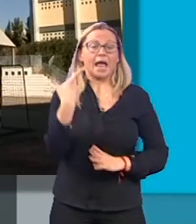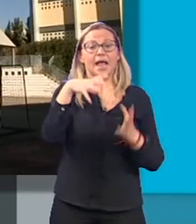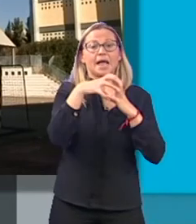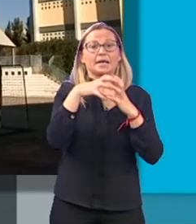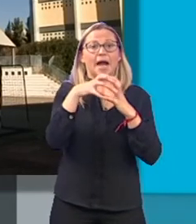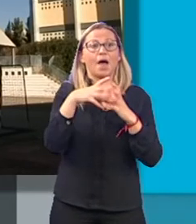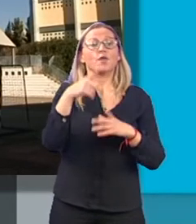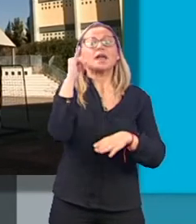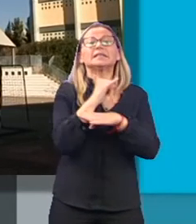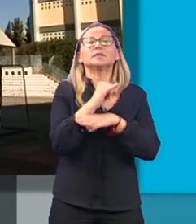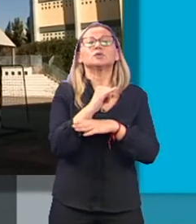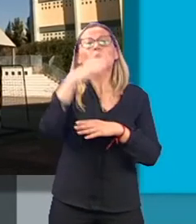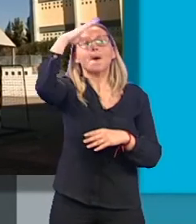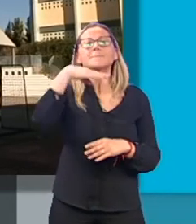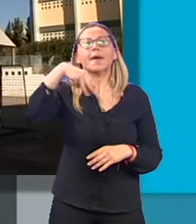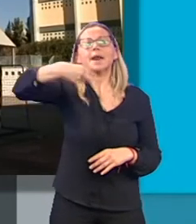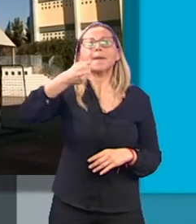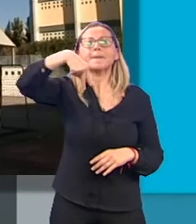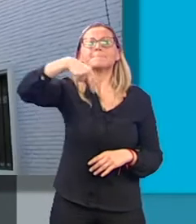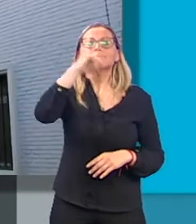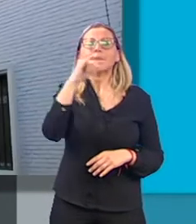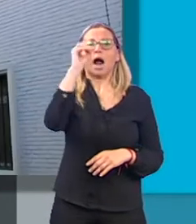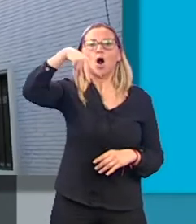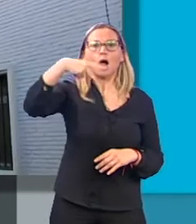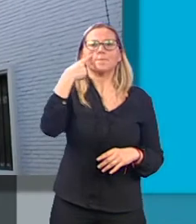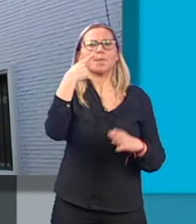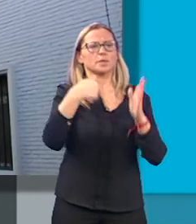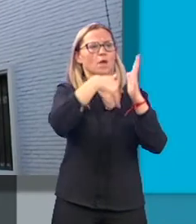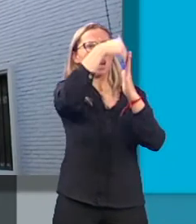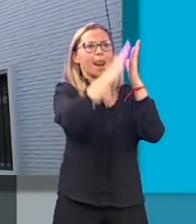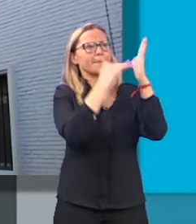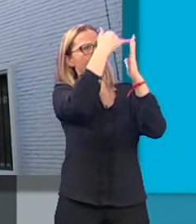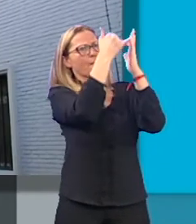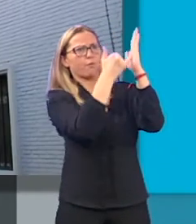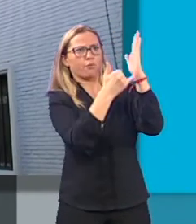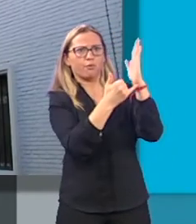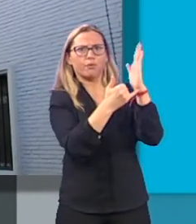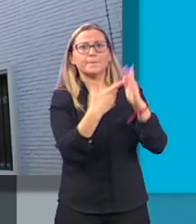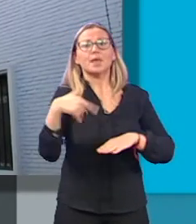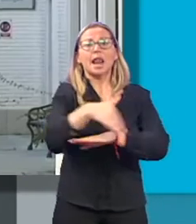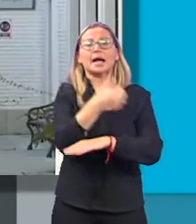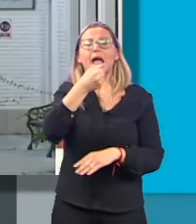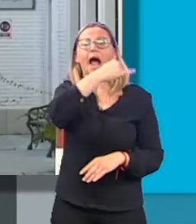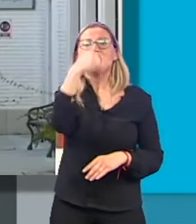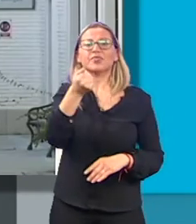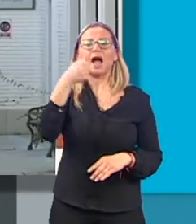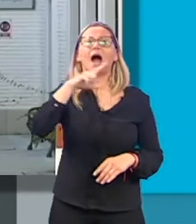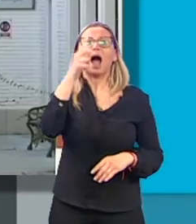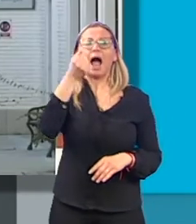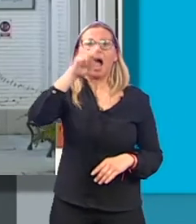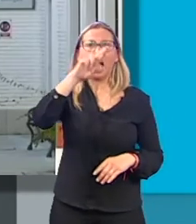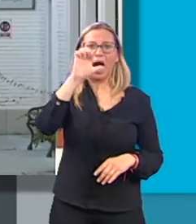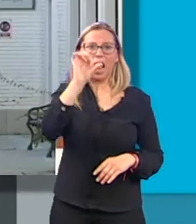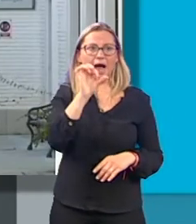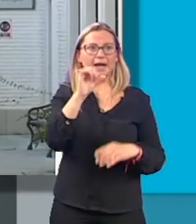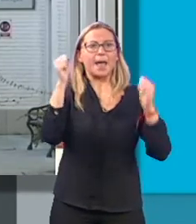del Instituto Padre Manjón en las que se han observado fisuras que afectan a vigas y paredes. Y en la calle Azares de la Capital se ha intervenido en la